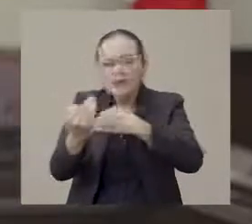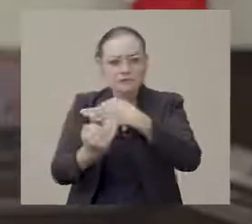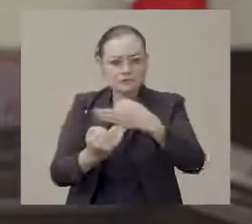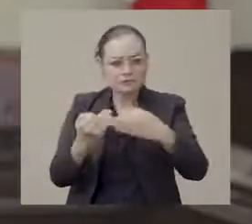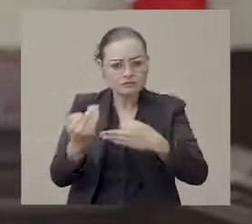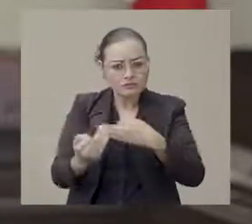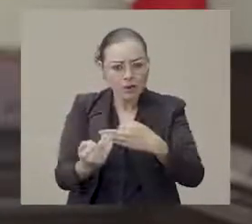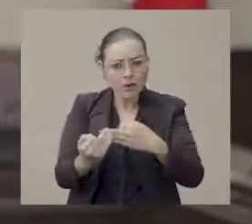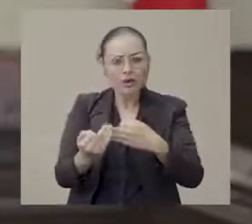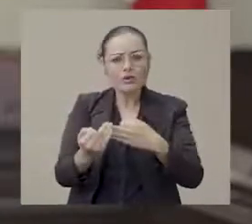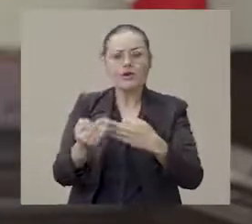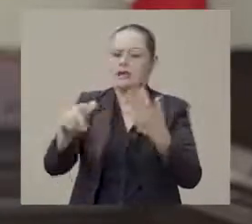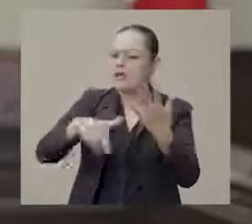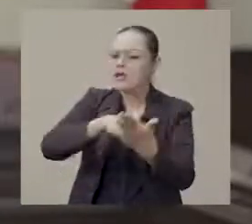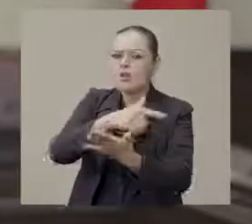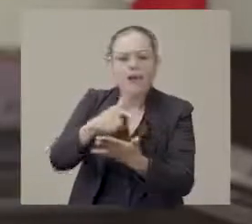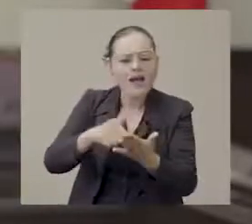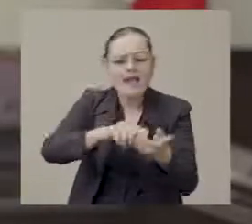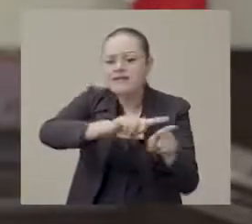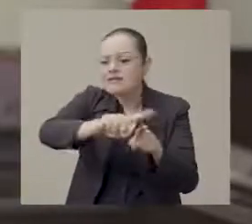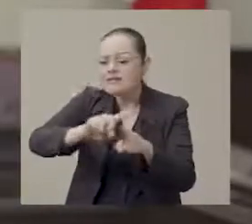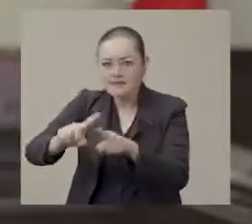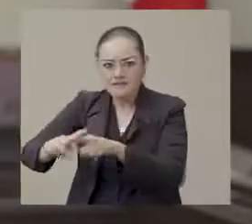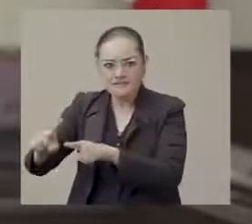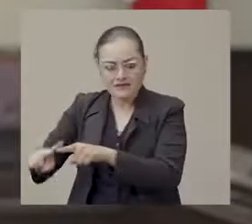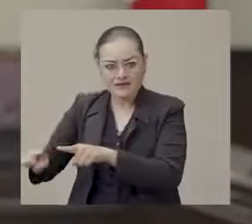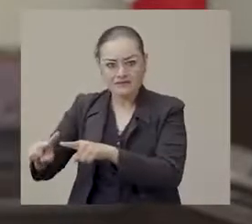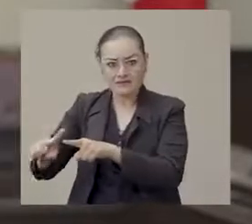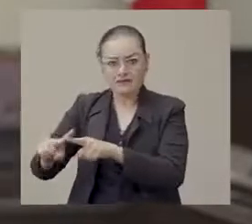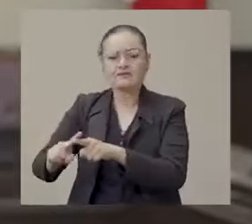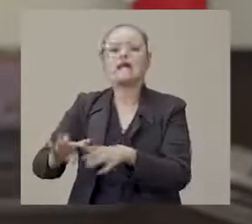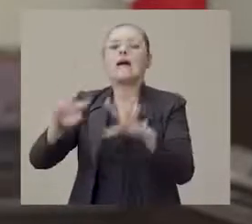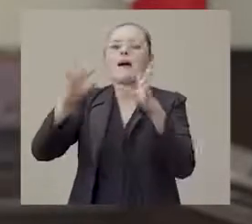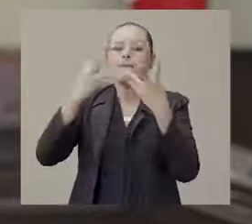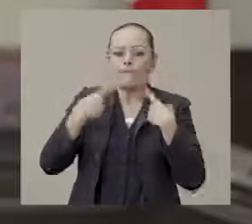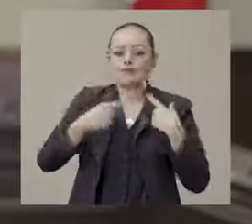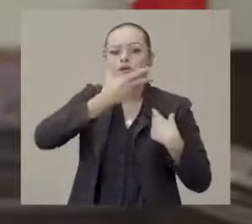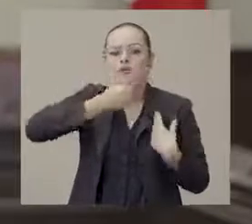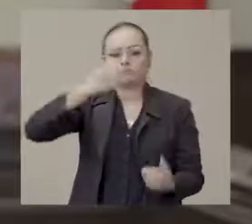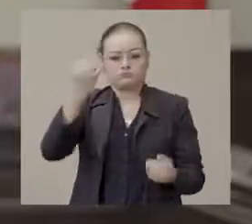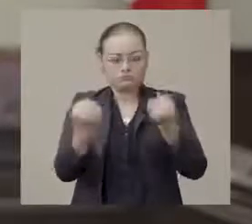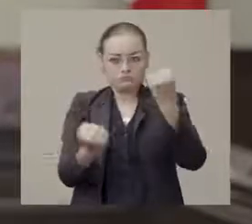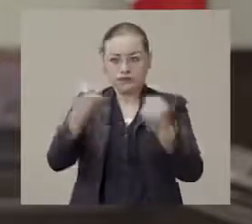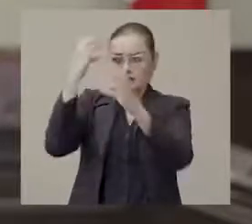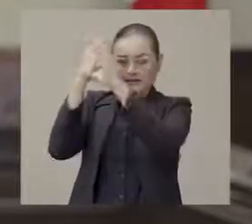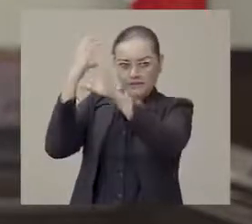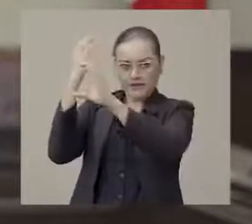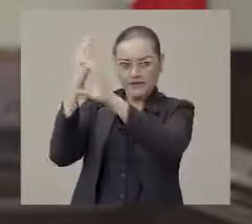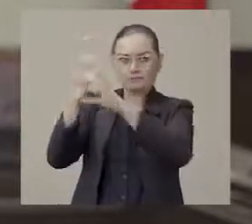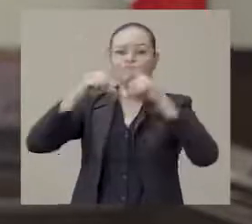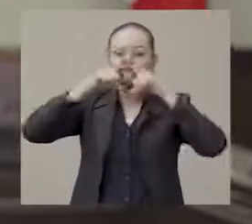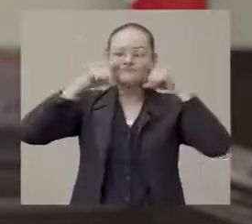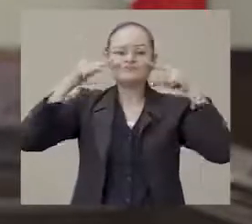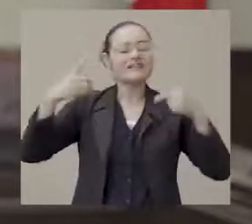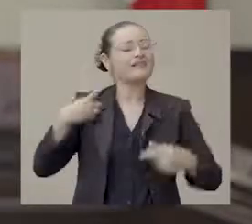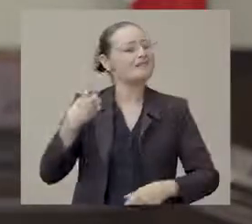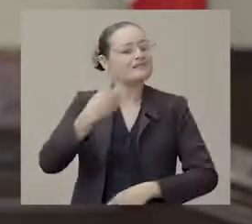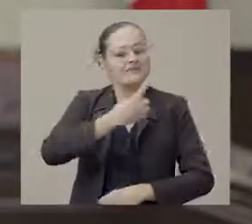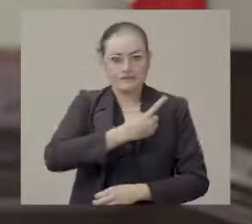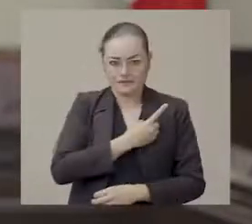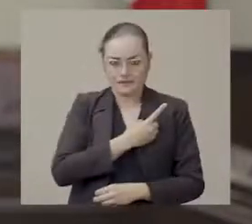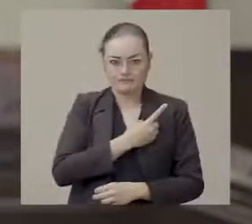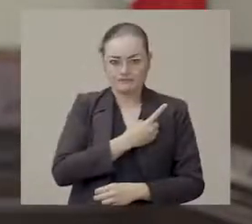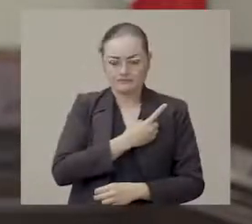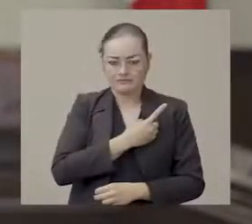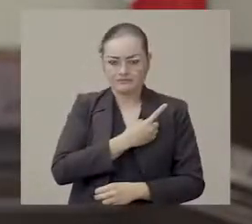en centros de trabajo de cualquier ramo, en centros comerciales, así como para usuarios, operadores y conductores del servicio de transporte de